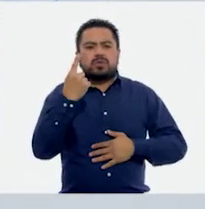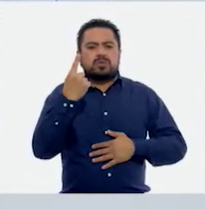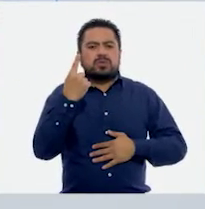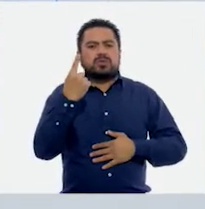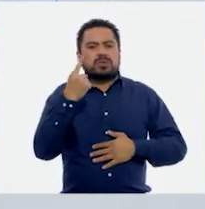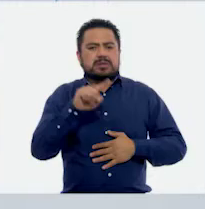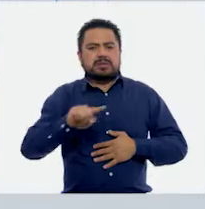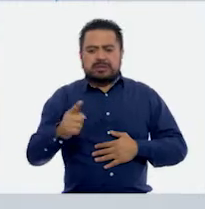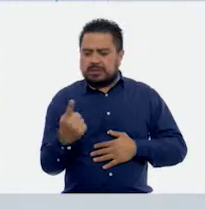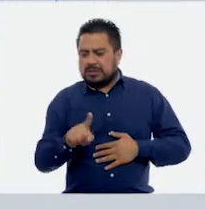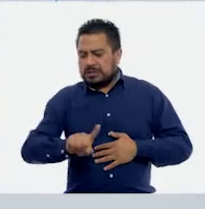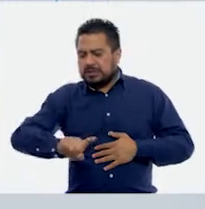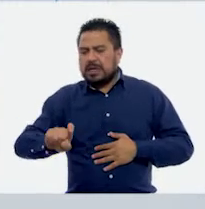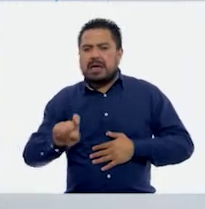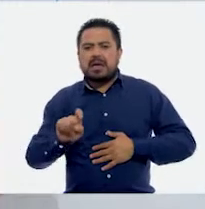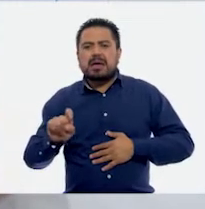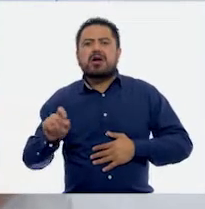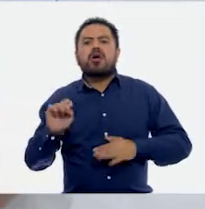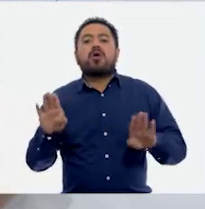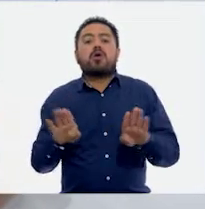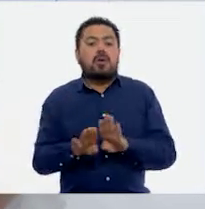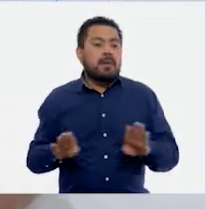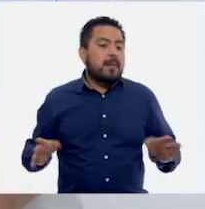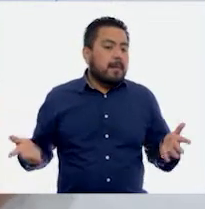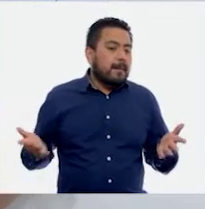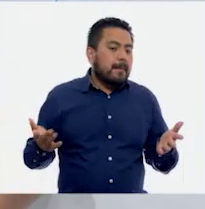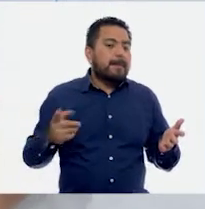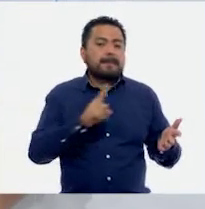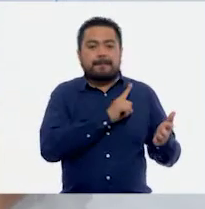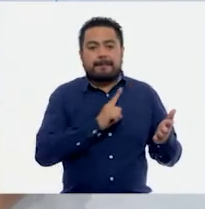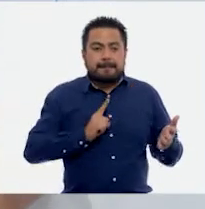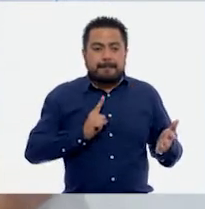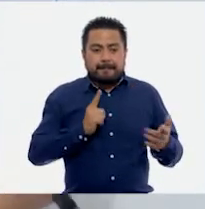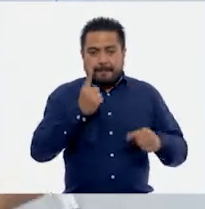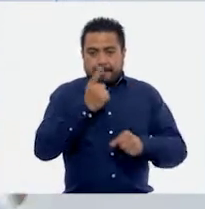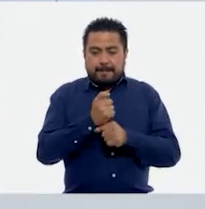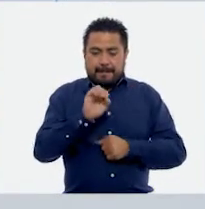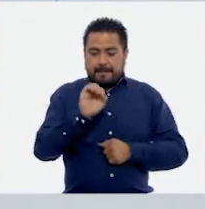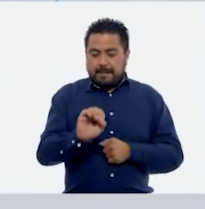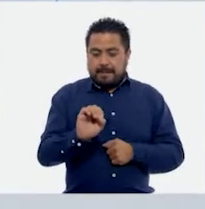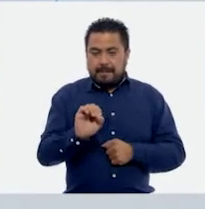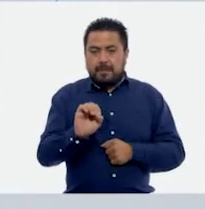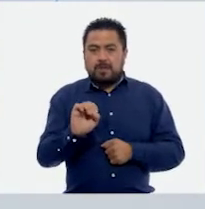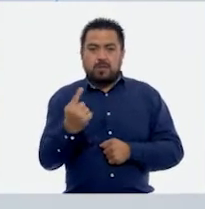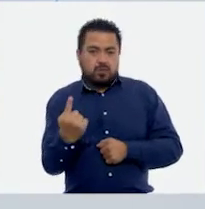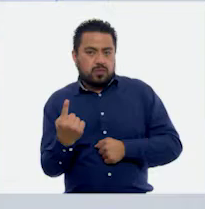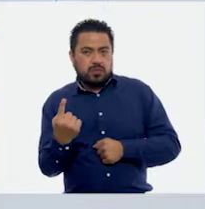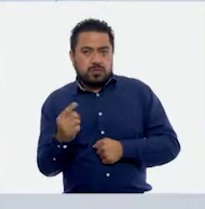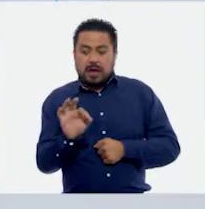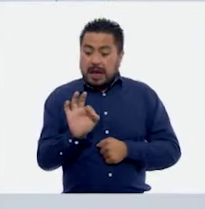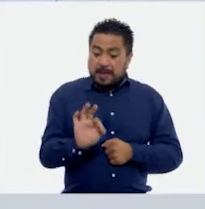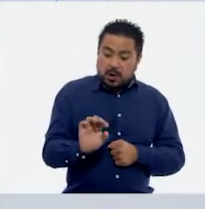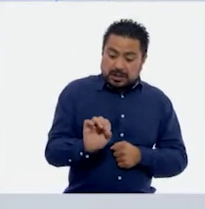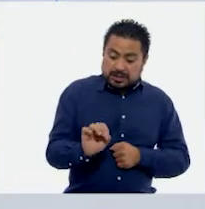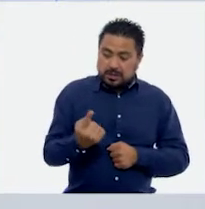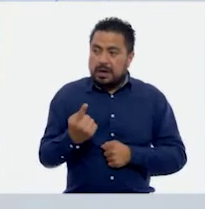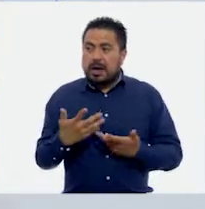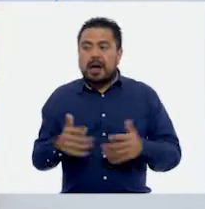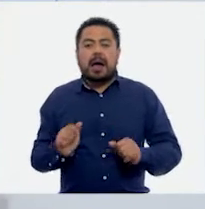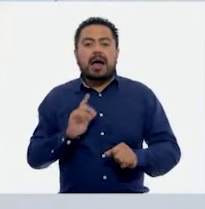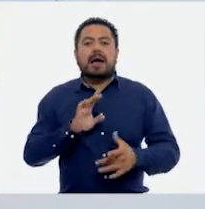Sí. fue al principio del ciclo escolar. Exacto. Tenemos que ponerle primero el 0 para asegurarnos que ya esté,